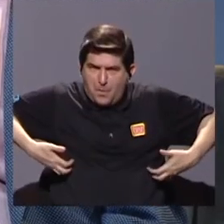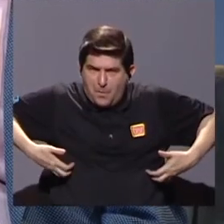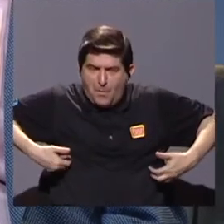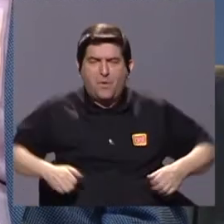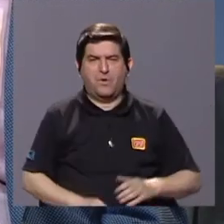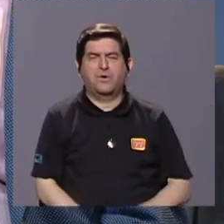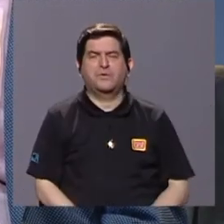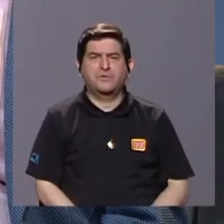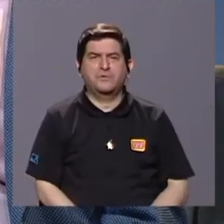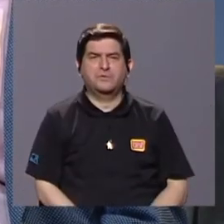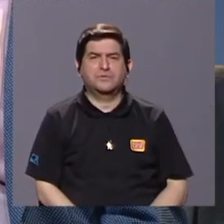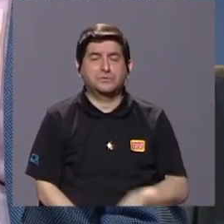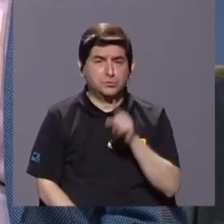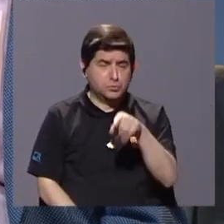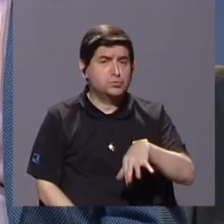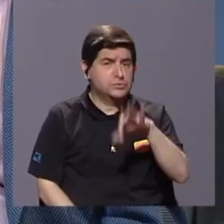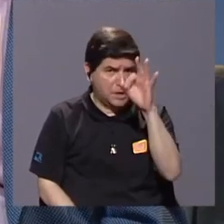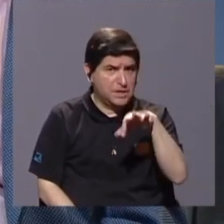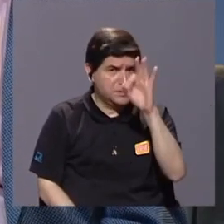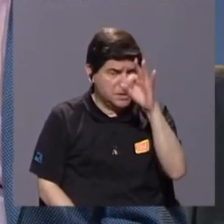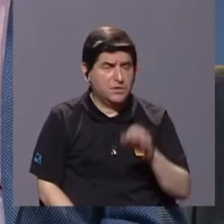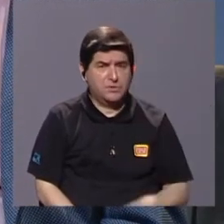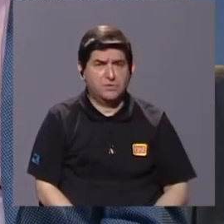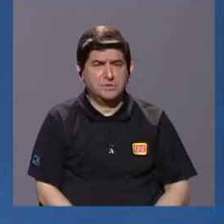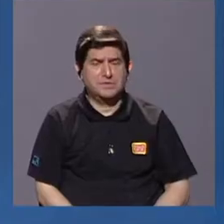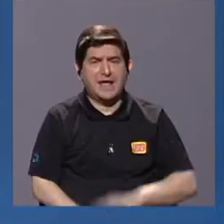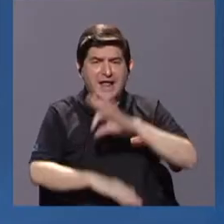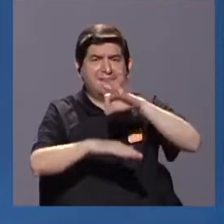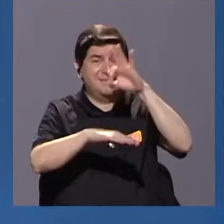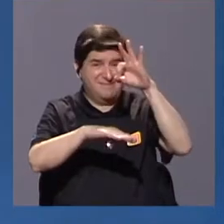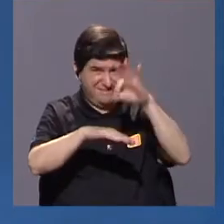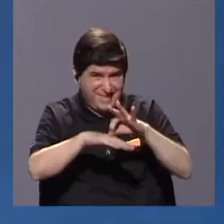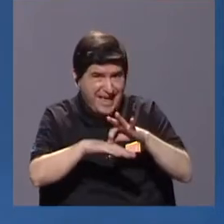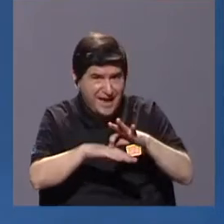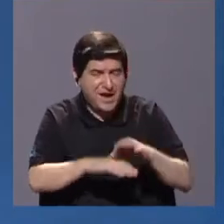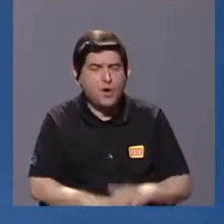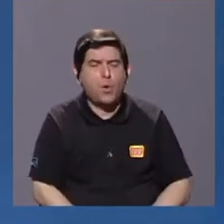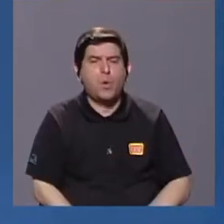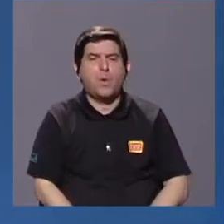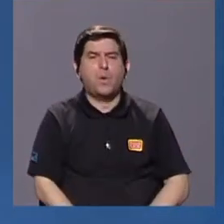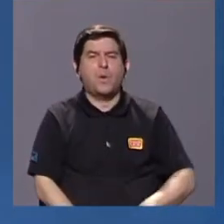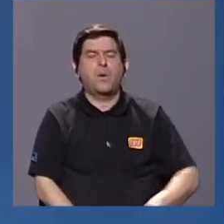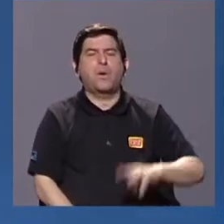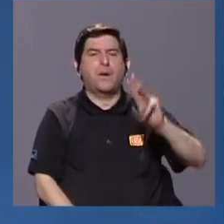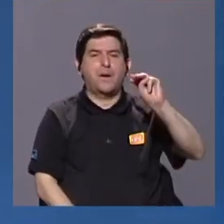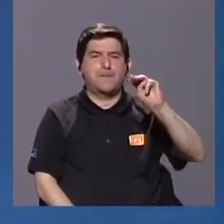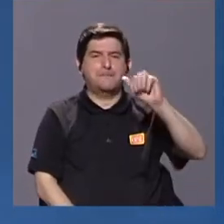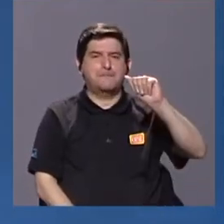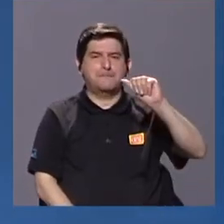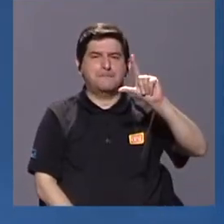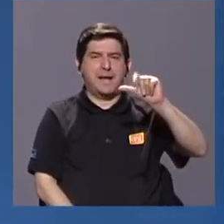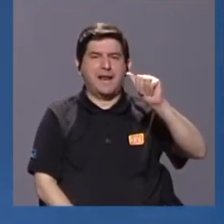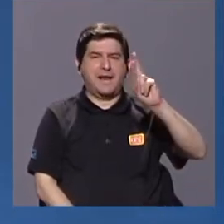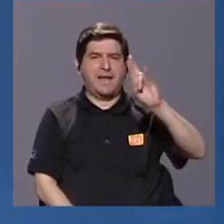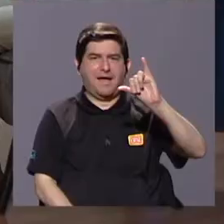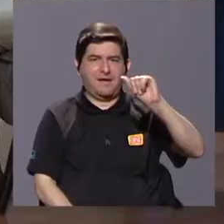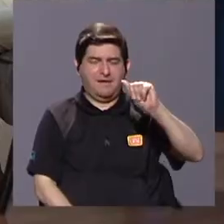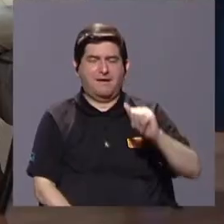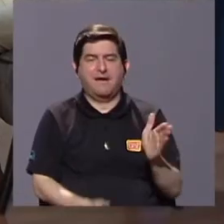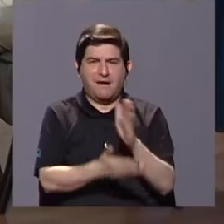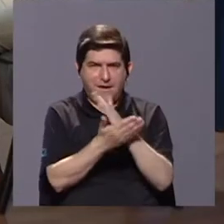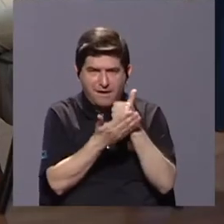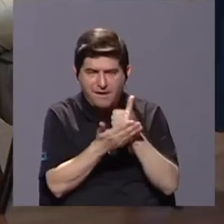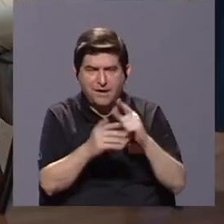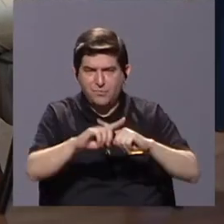primates no humanos, ustedes encontraron presencia de dengue, presencia de malaria en algunos de estos individuos.